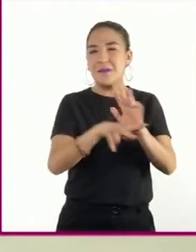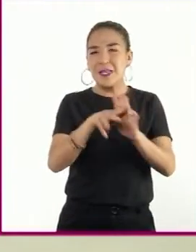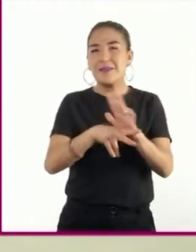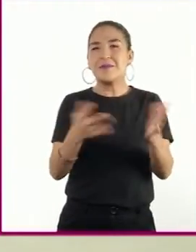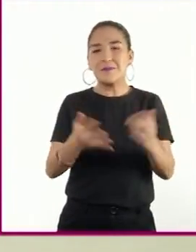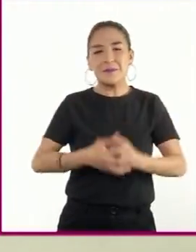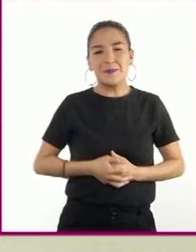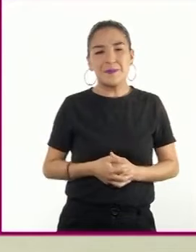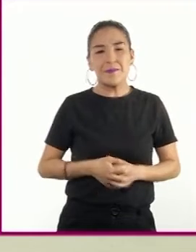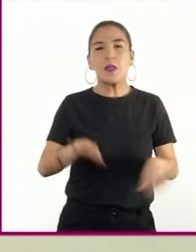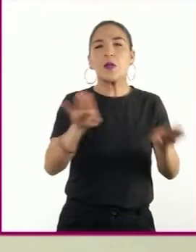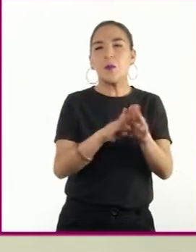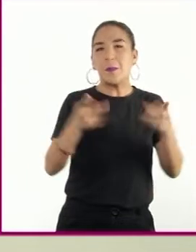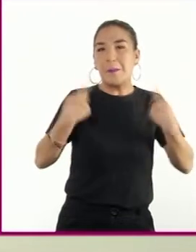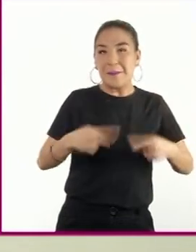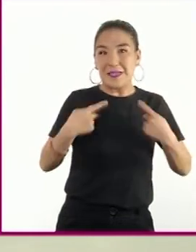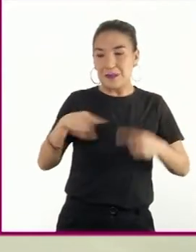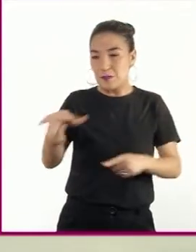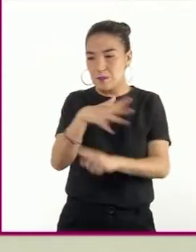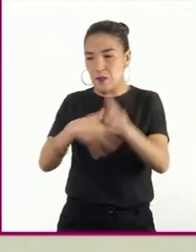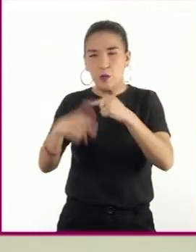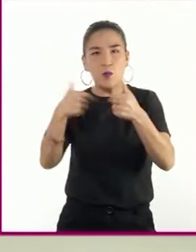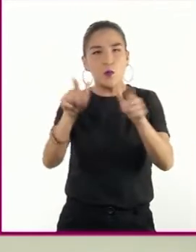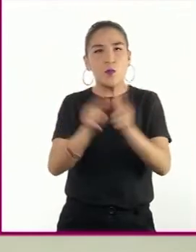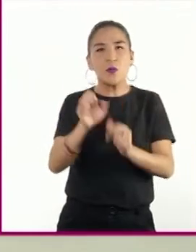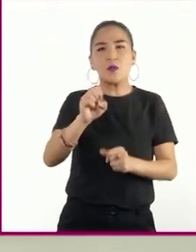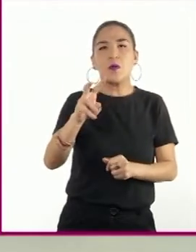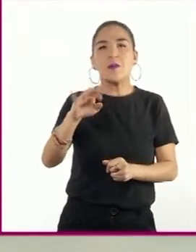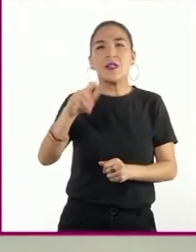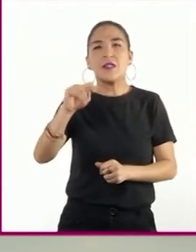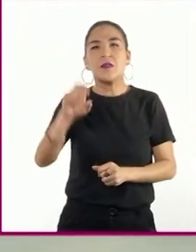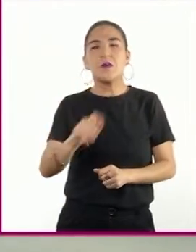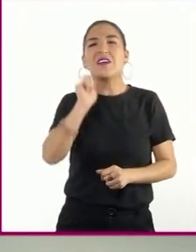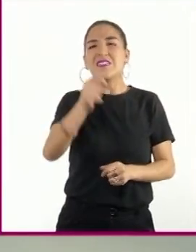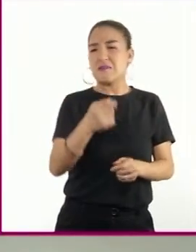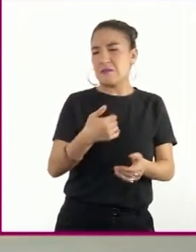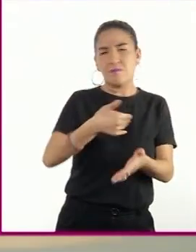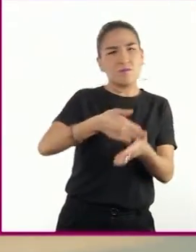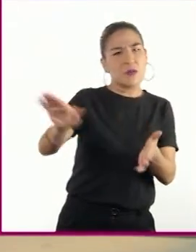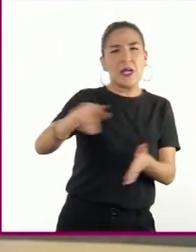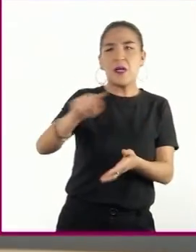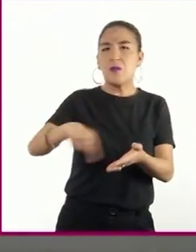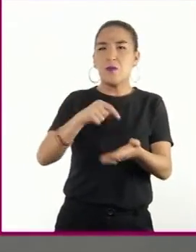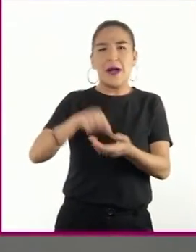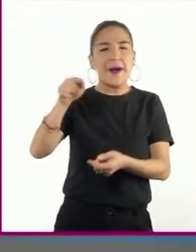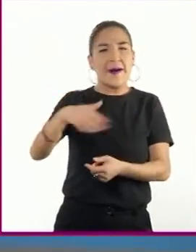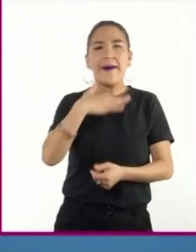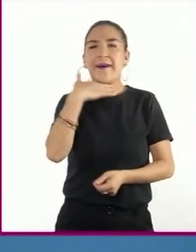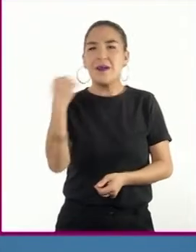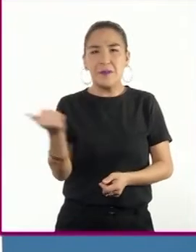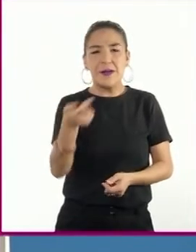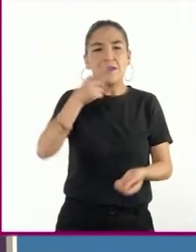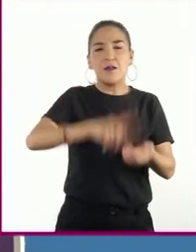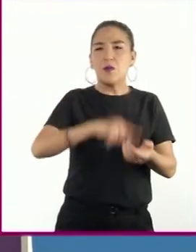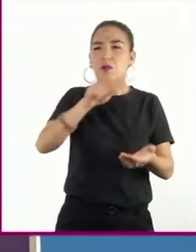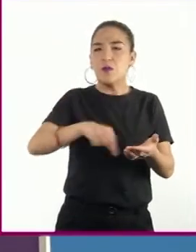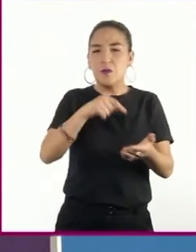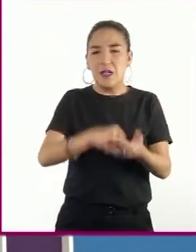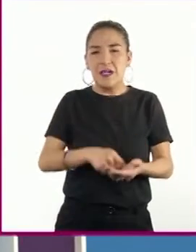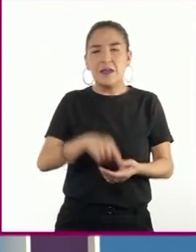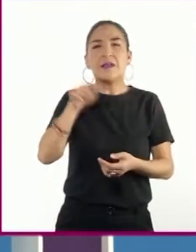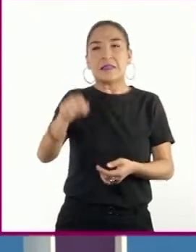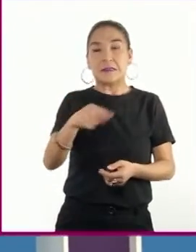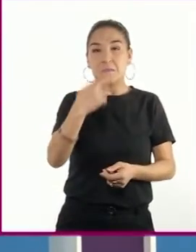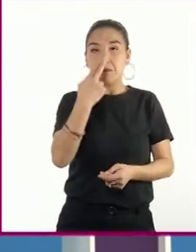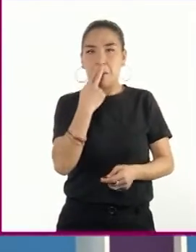El hecho de que los soviéticos lograran expulsar de manera definitiva a los alemanes de su territorio hizo que